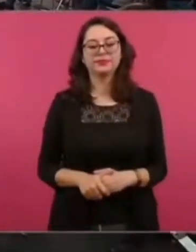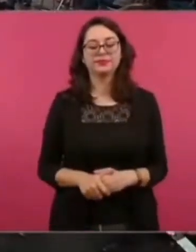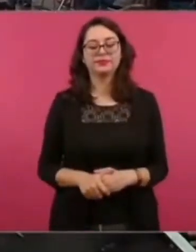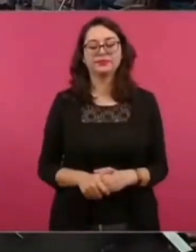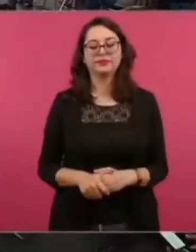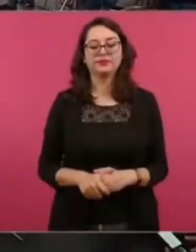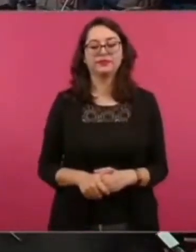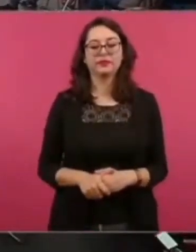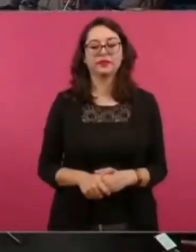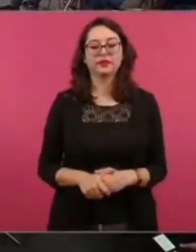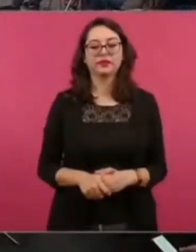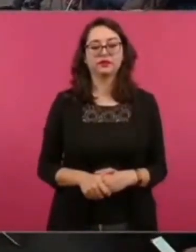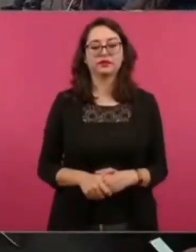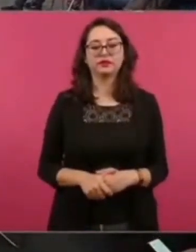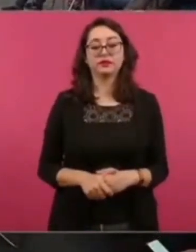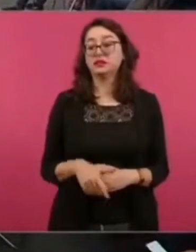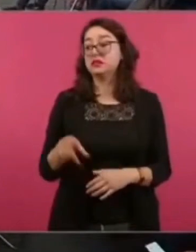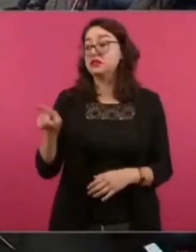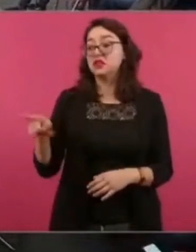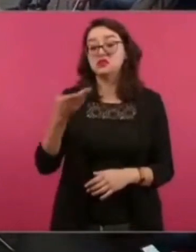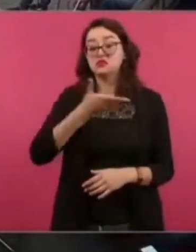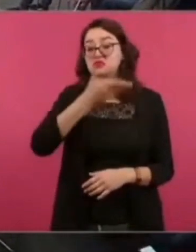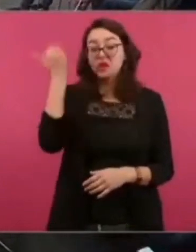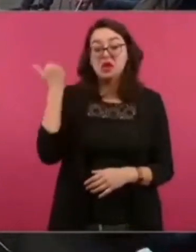ni sabe tirar penaltis.